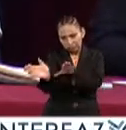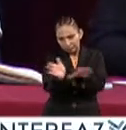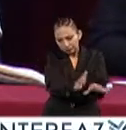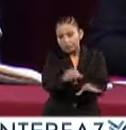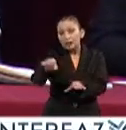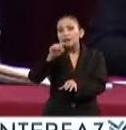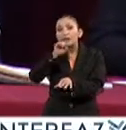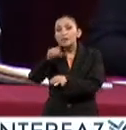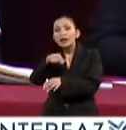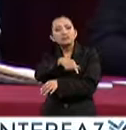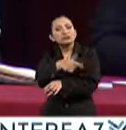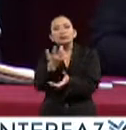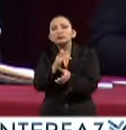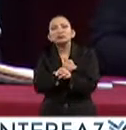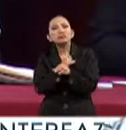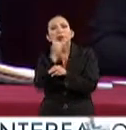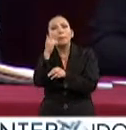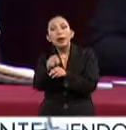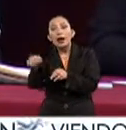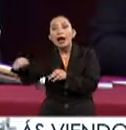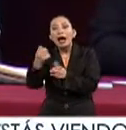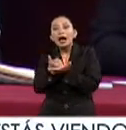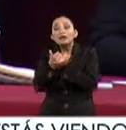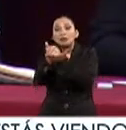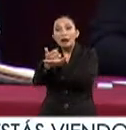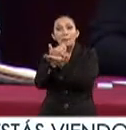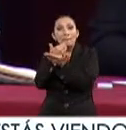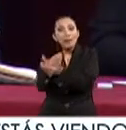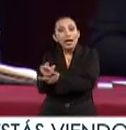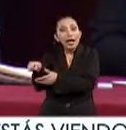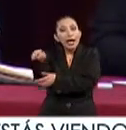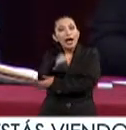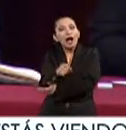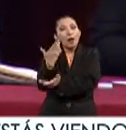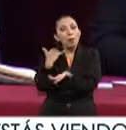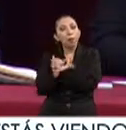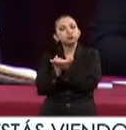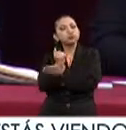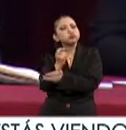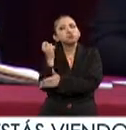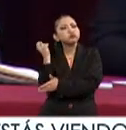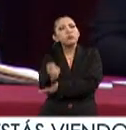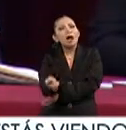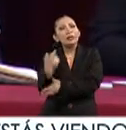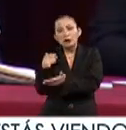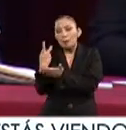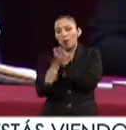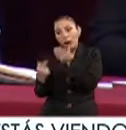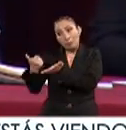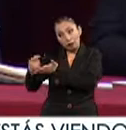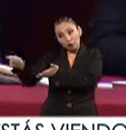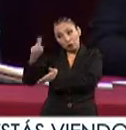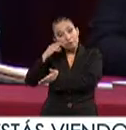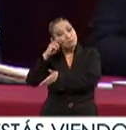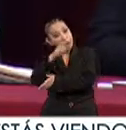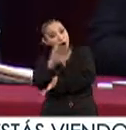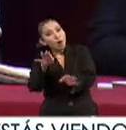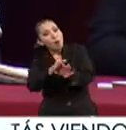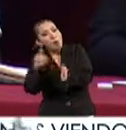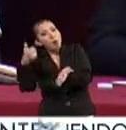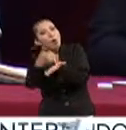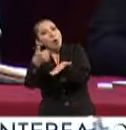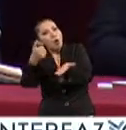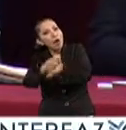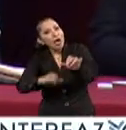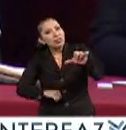y también sea un instrumento eficaz en la definición de las políticas de los programas de